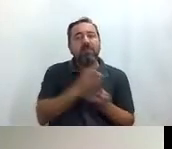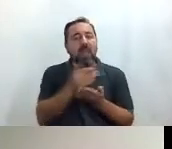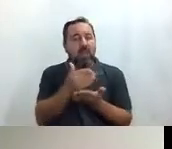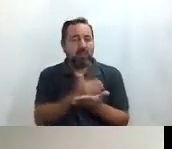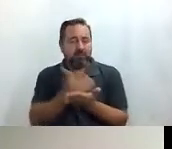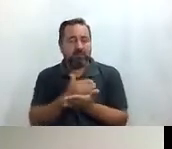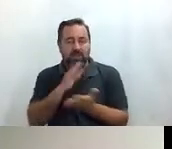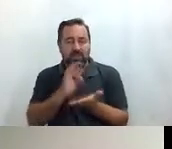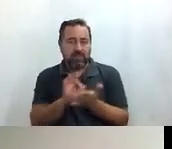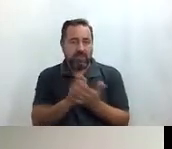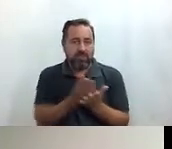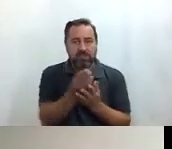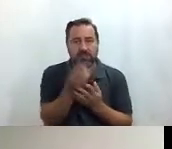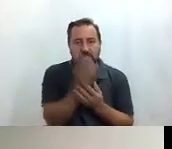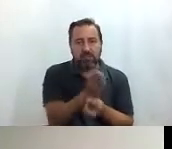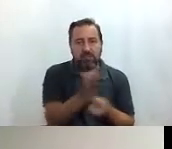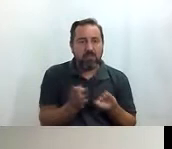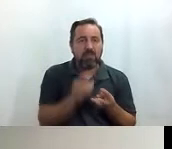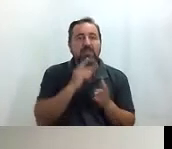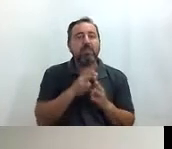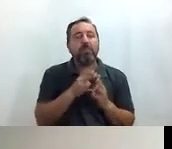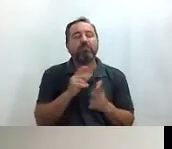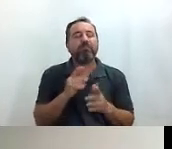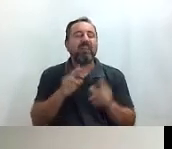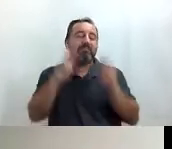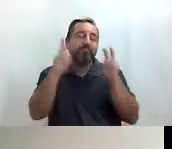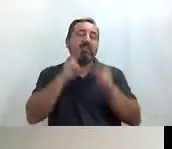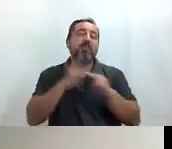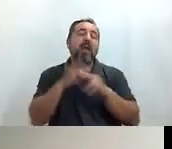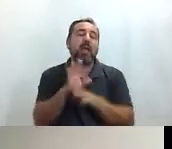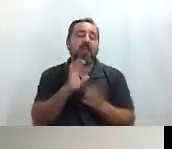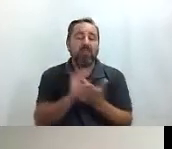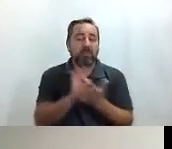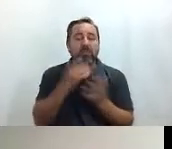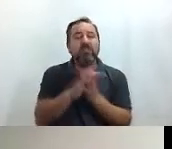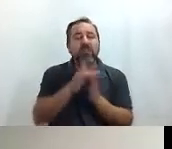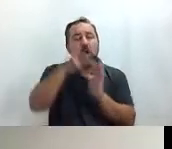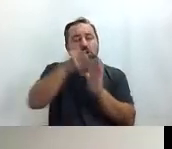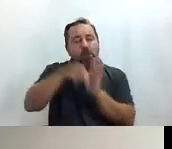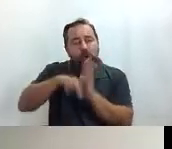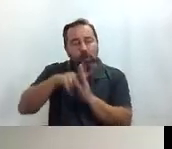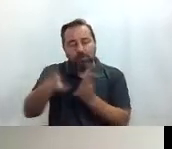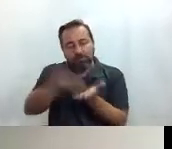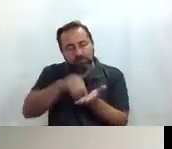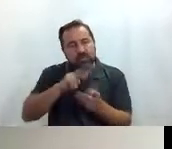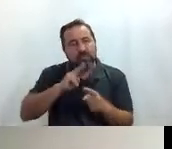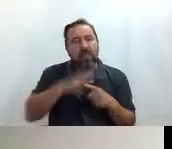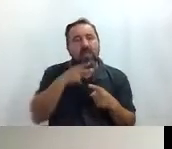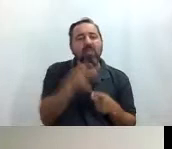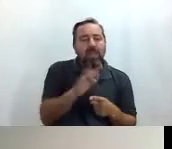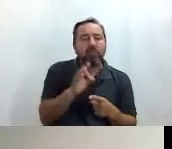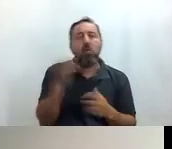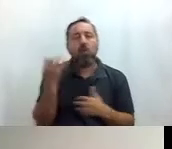que por decirlo de alguna forma las cartas de servicio es como la norma donde se recogen los derechos y obligaciones de los